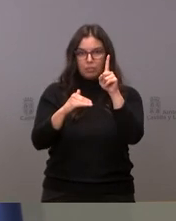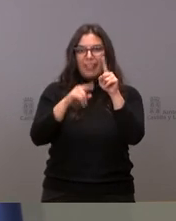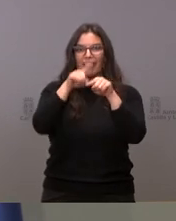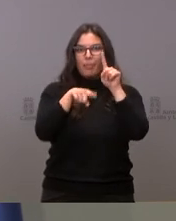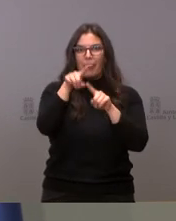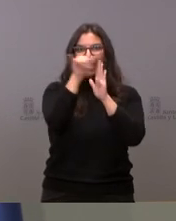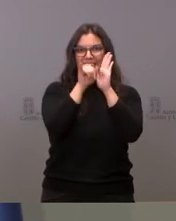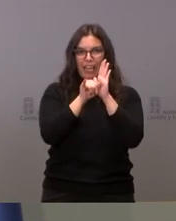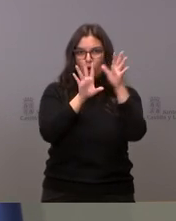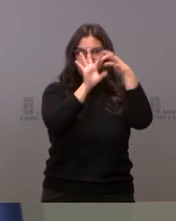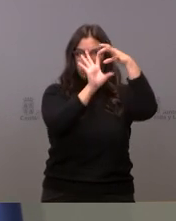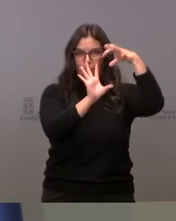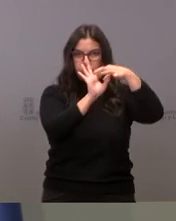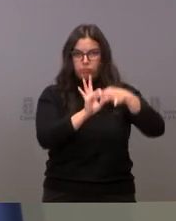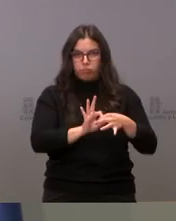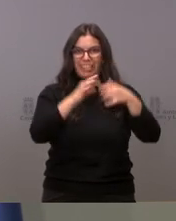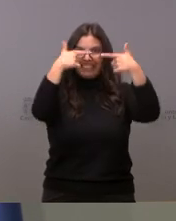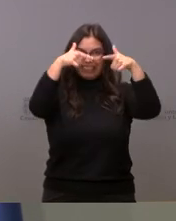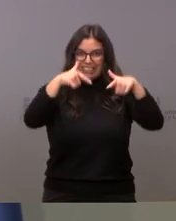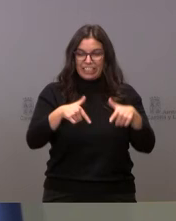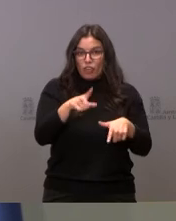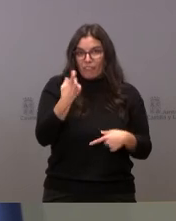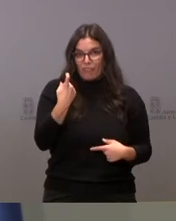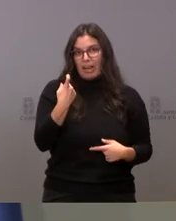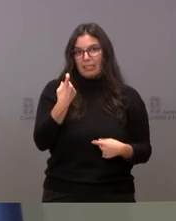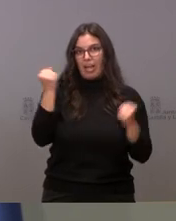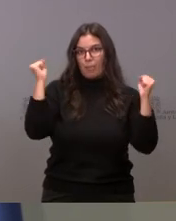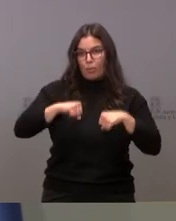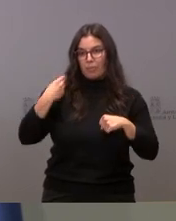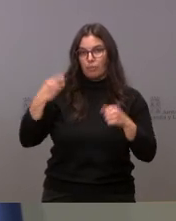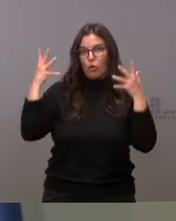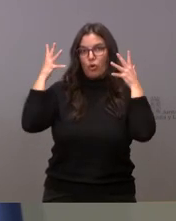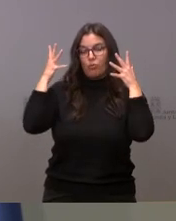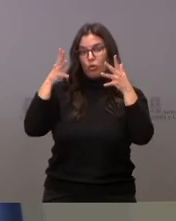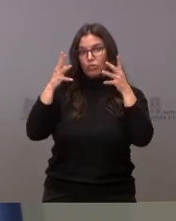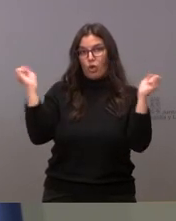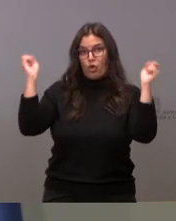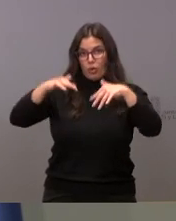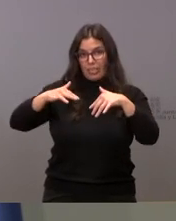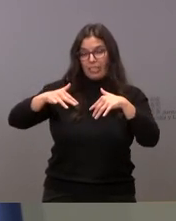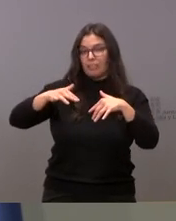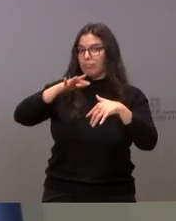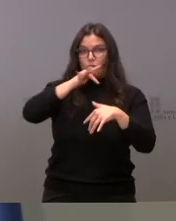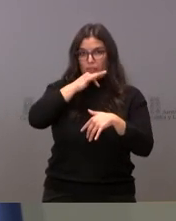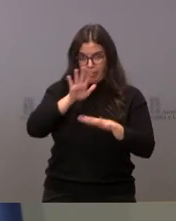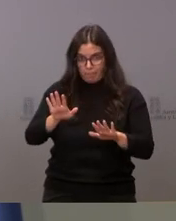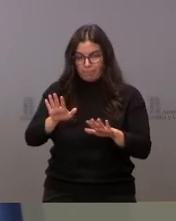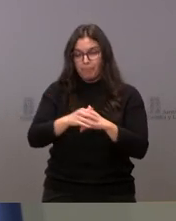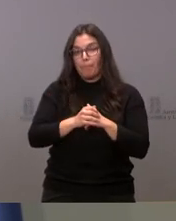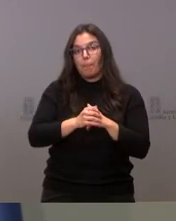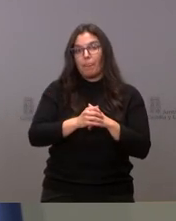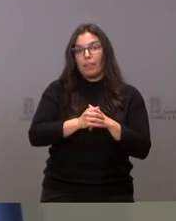Eso es lo que estaba pendiente de aprobarse o no en el Consejo Interterritorial, que en este momento no se ha probado. La